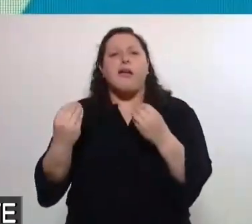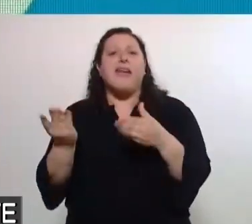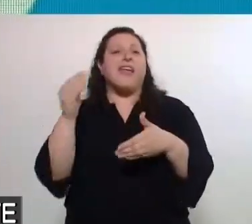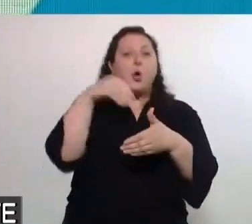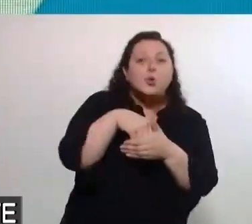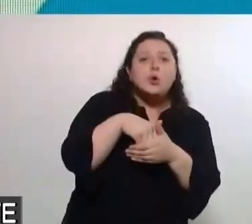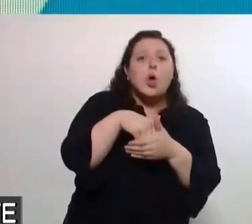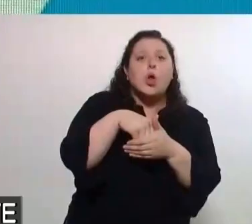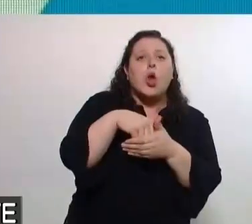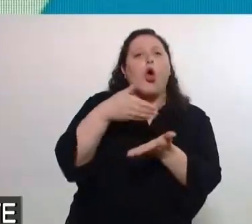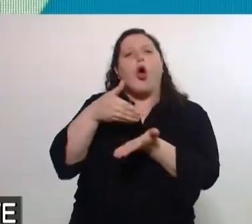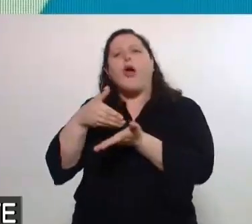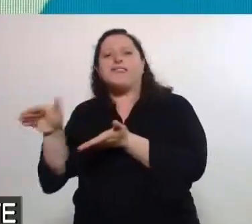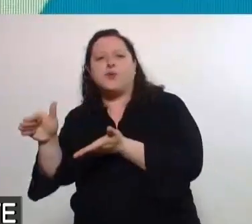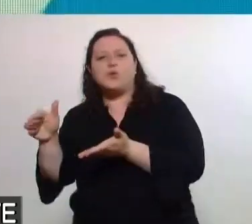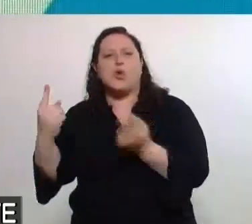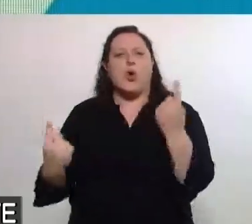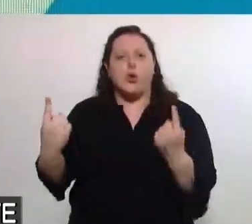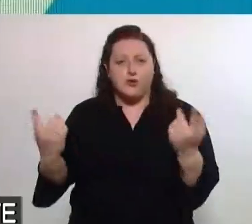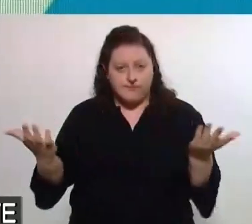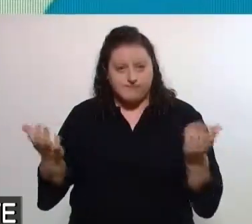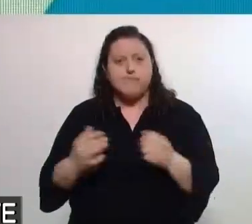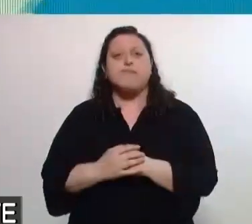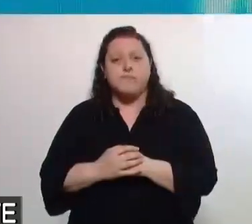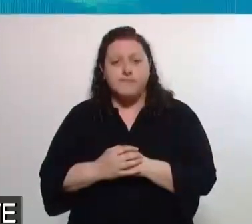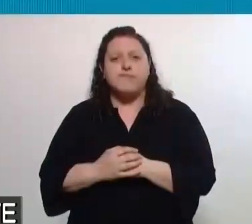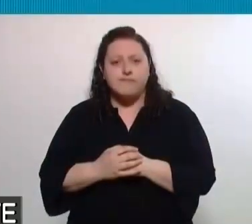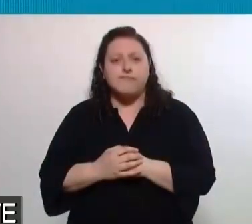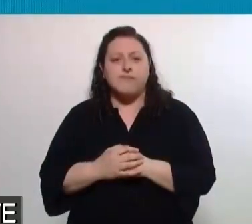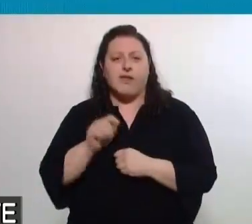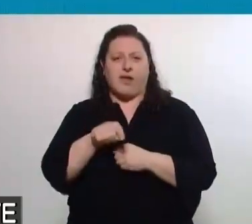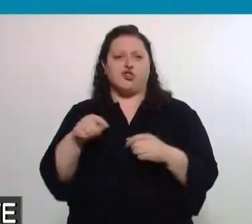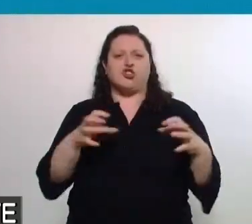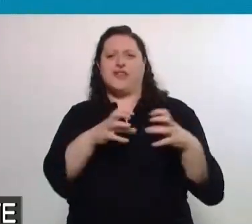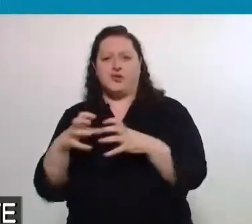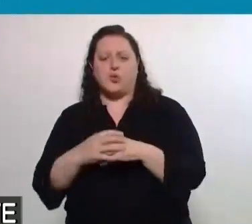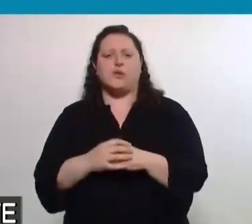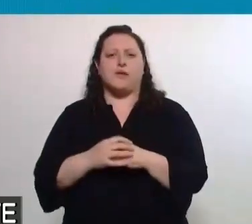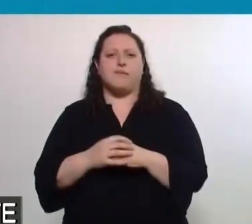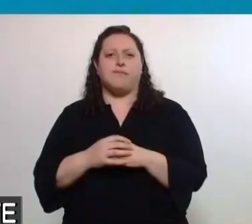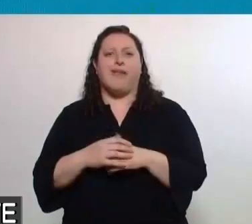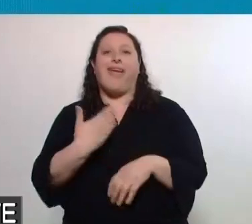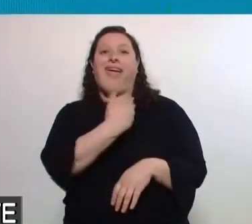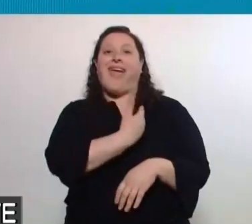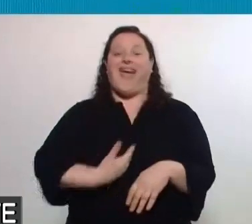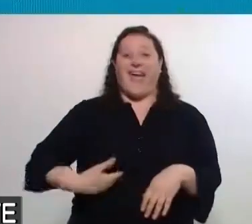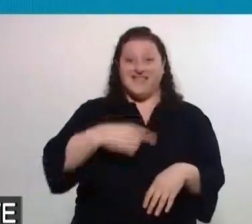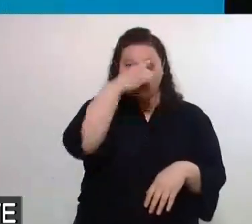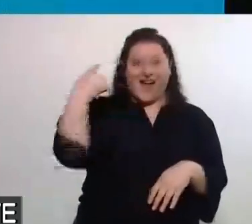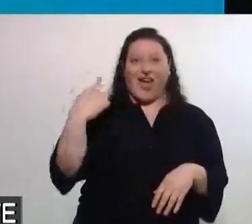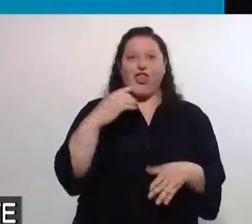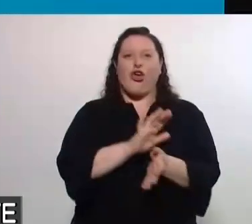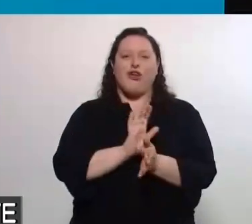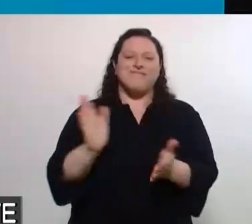o exclusión. Lo que se discute es si hay un Estado que abraza, que